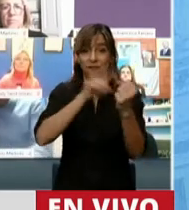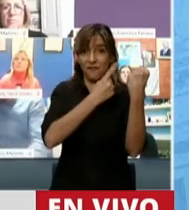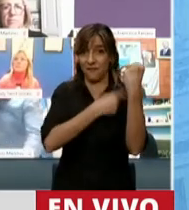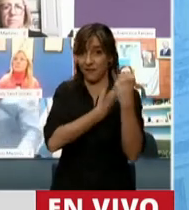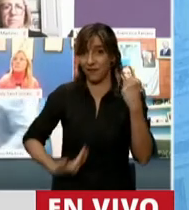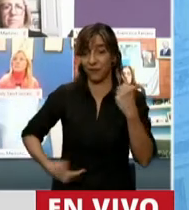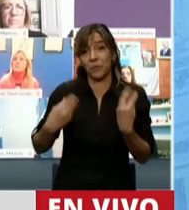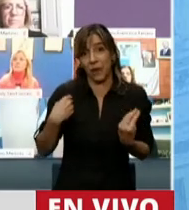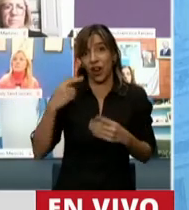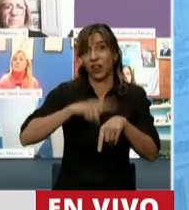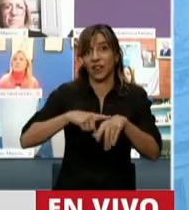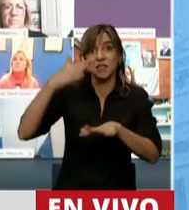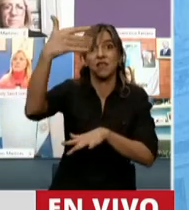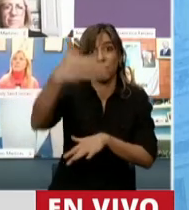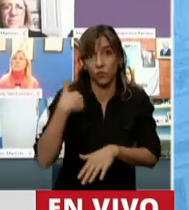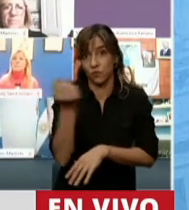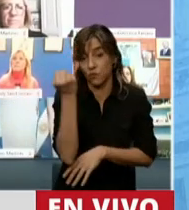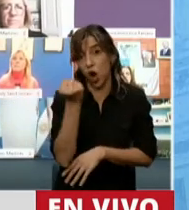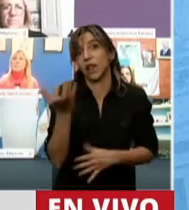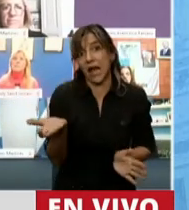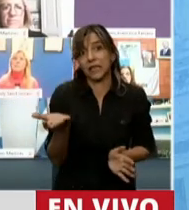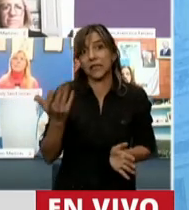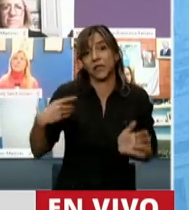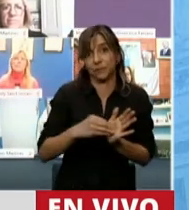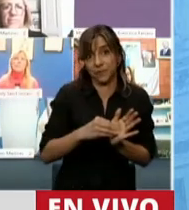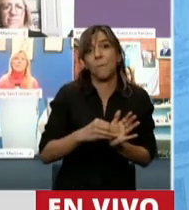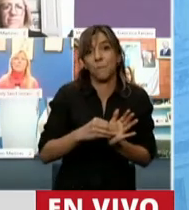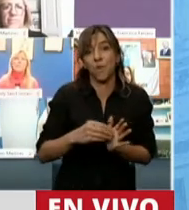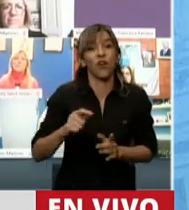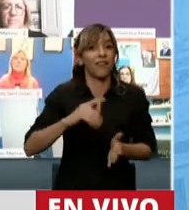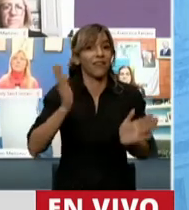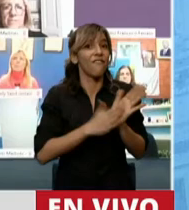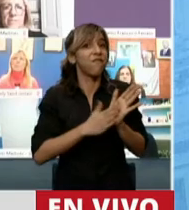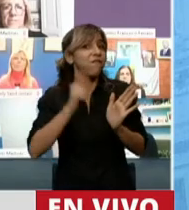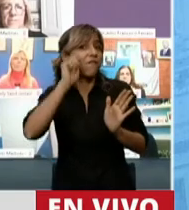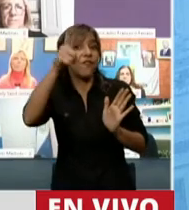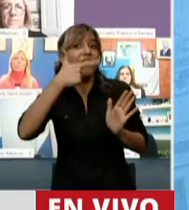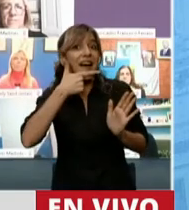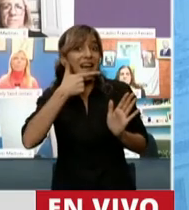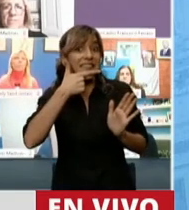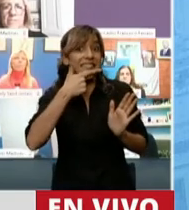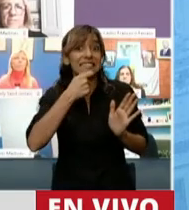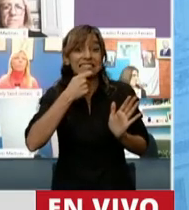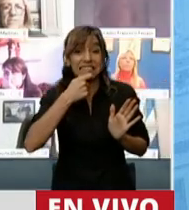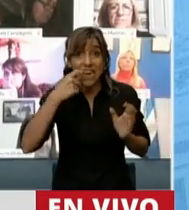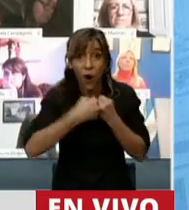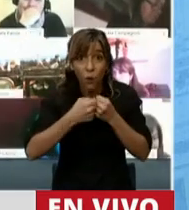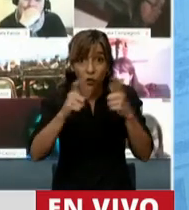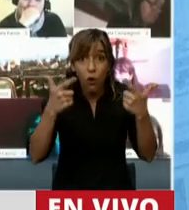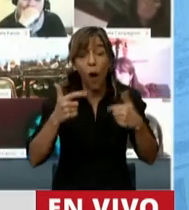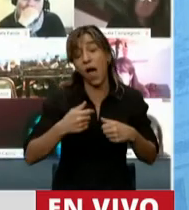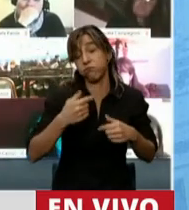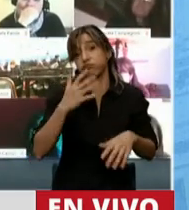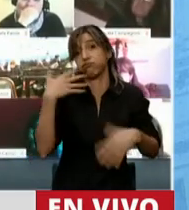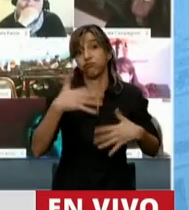el tiempo, porque las facturas de gas de toda la Patagonia y del sur de Mendoza se multiplicarían por dos o por tres. Y por último, la